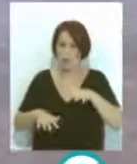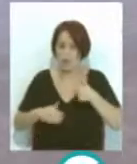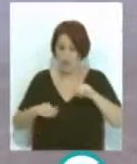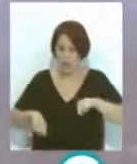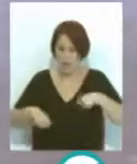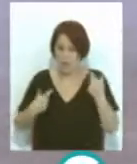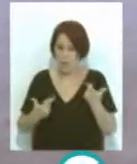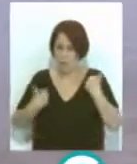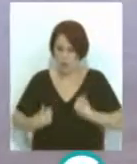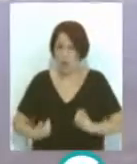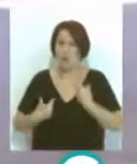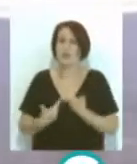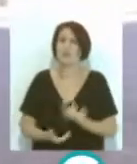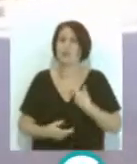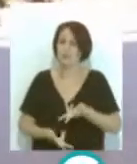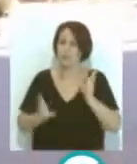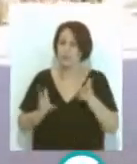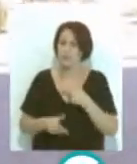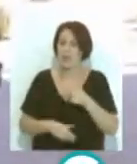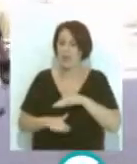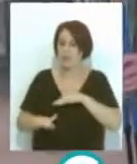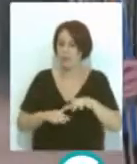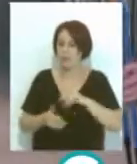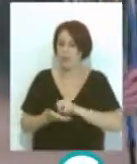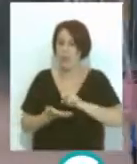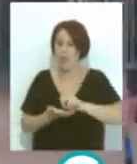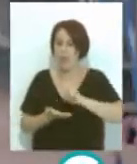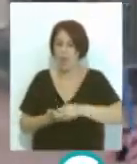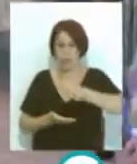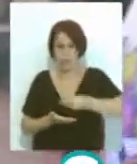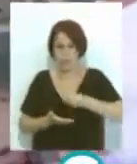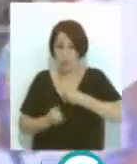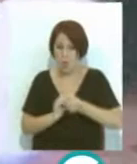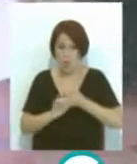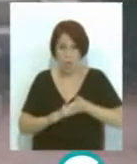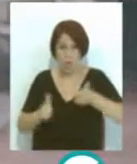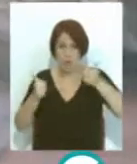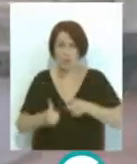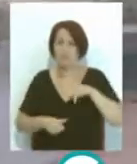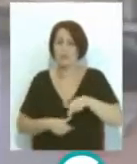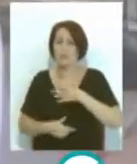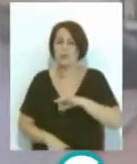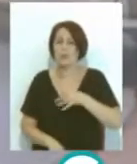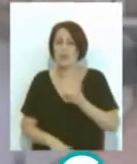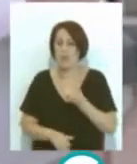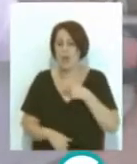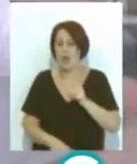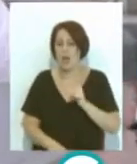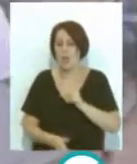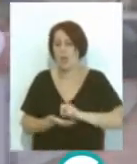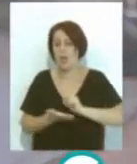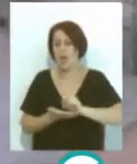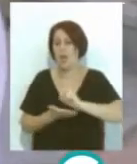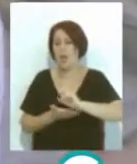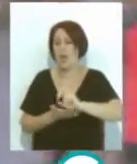de nuestro cuerpo, permitiendo más eficacia en el desplazamiento, aumentando la velocidad y dando la posibilidad de completar más kilómetros